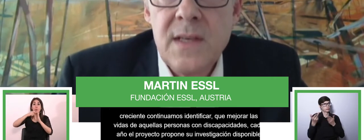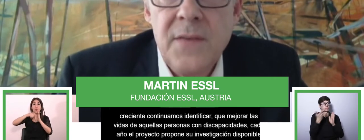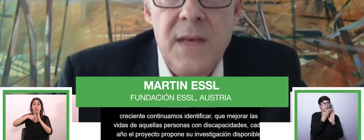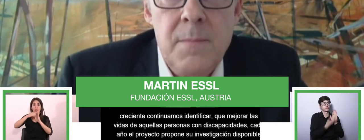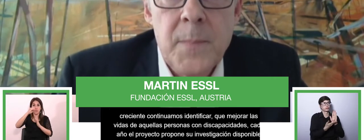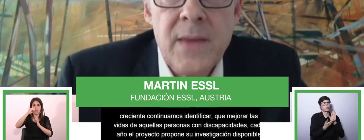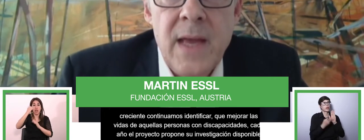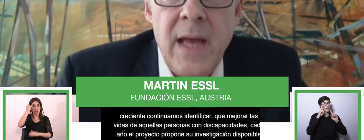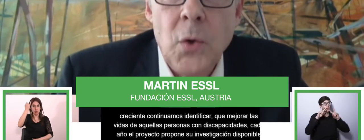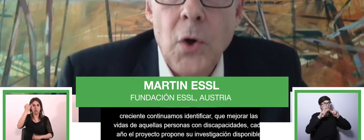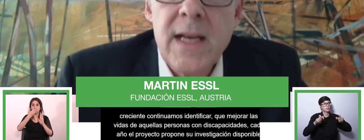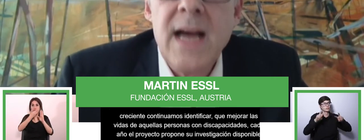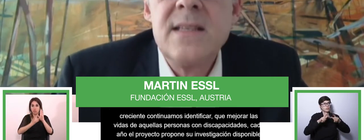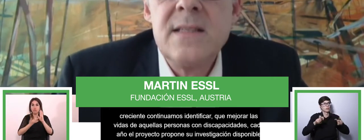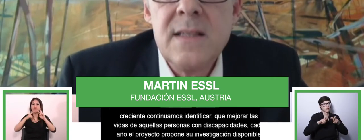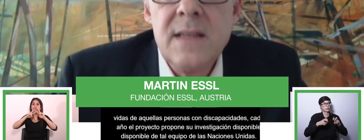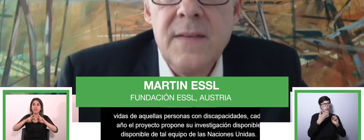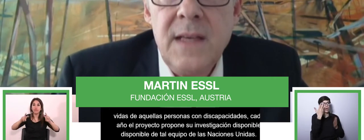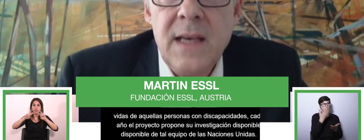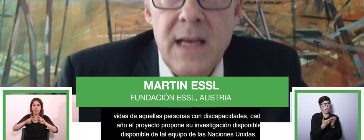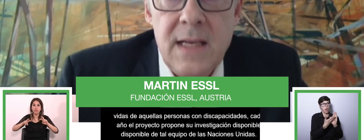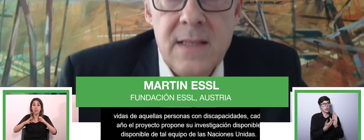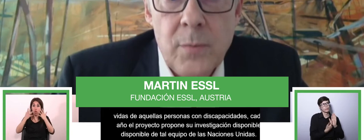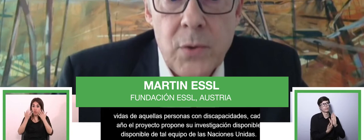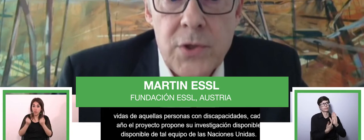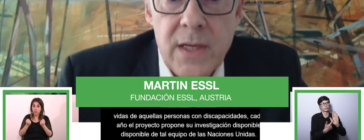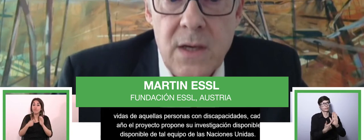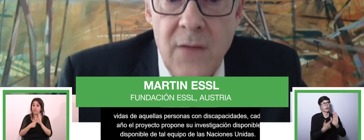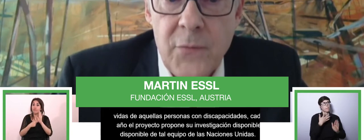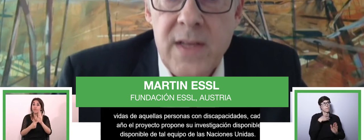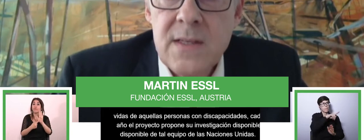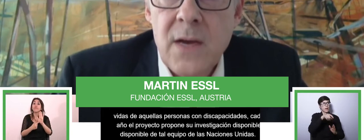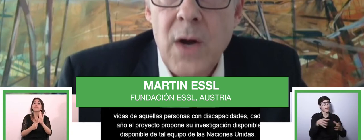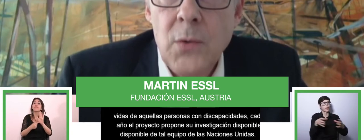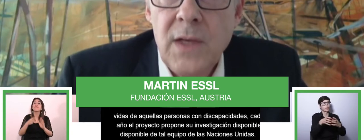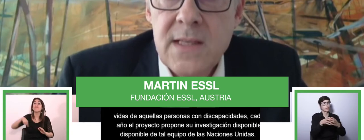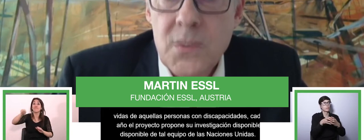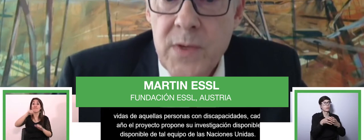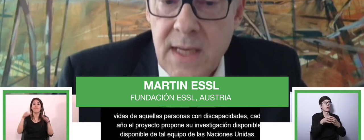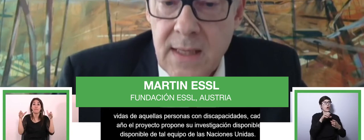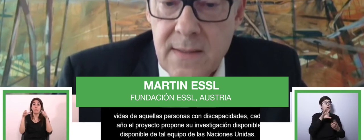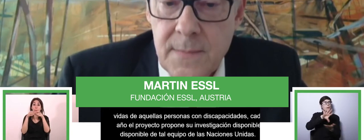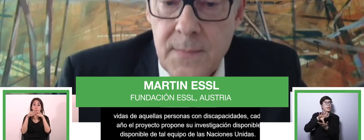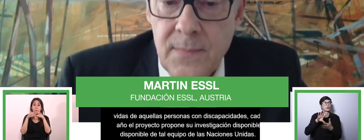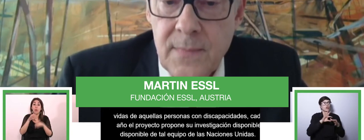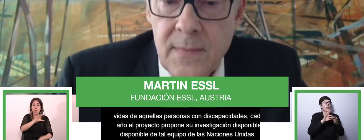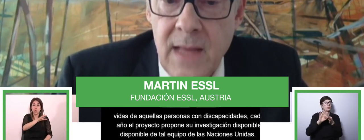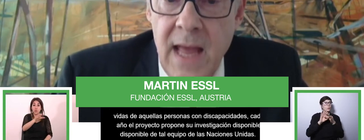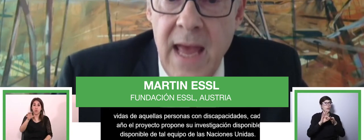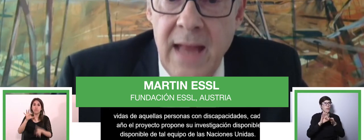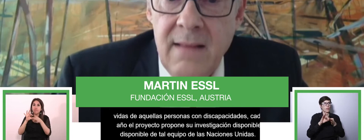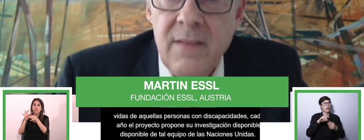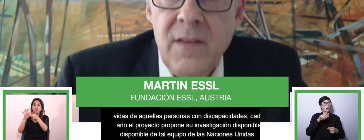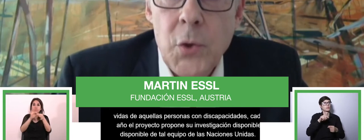reportes de Cero Project según estos alineamientos y organiza las conferencias Cero Project en